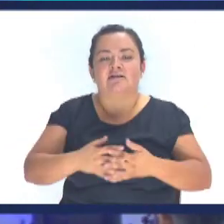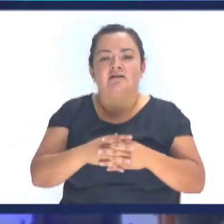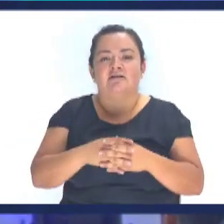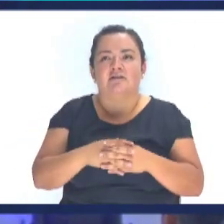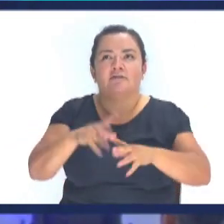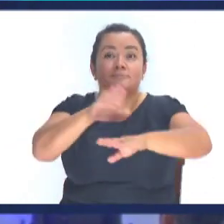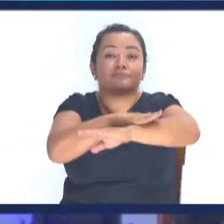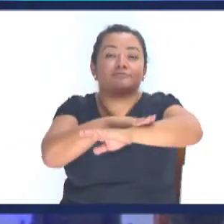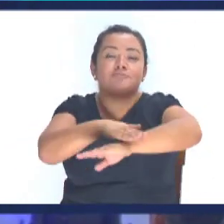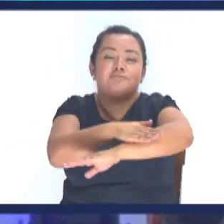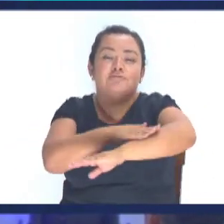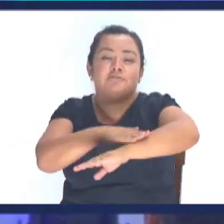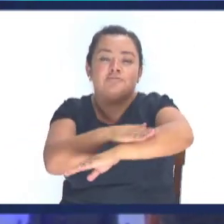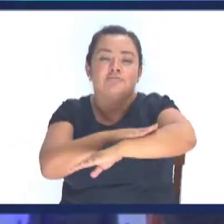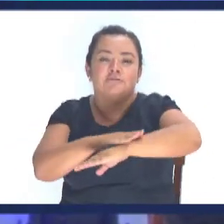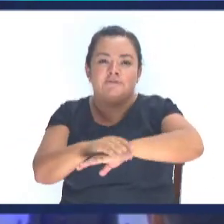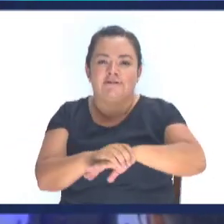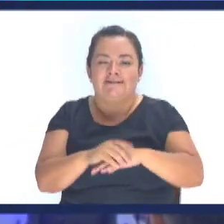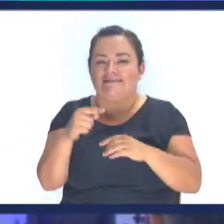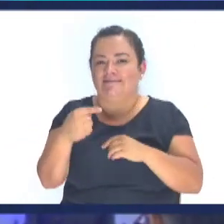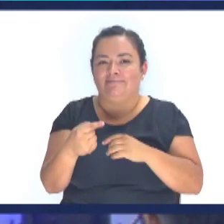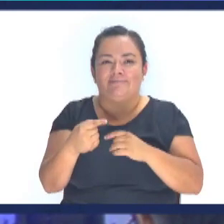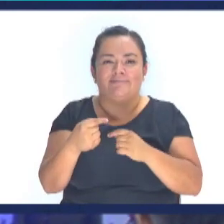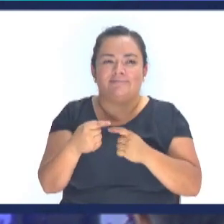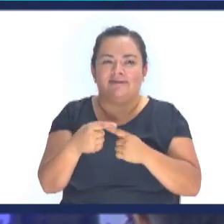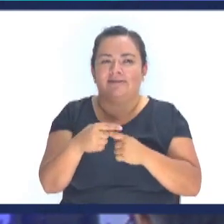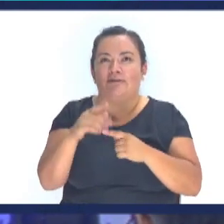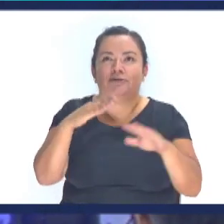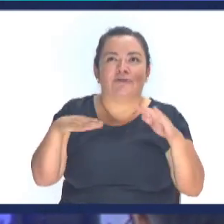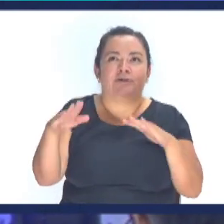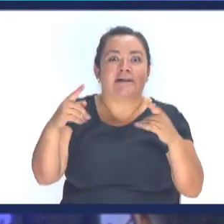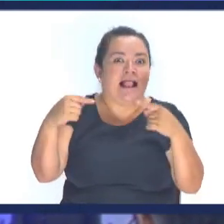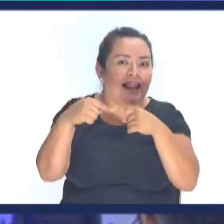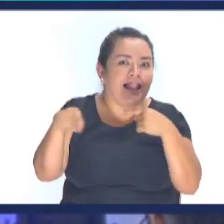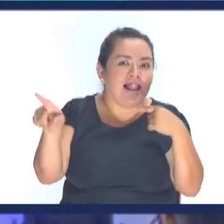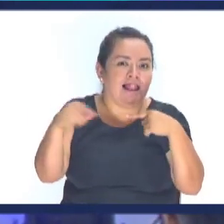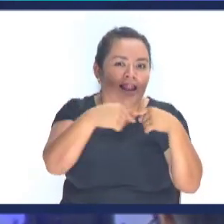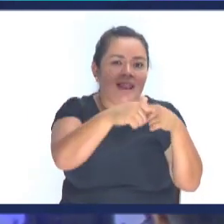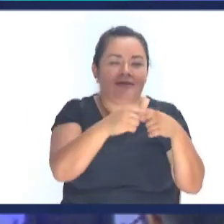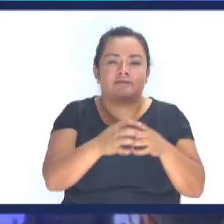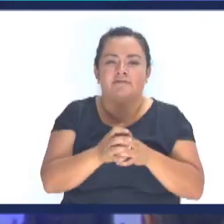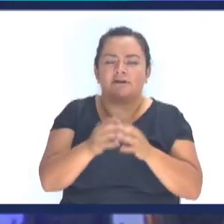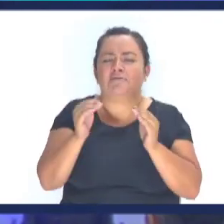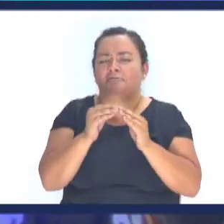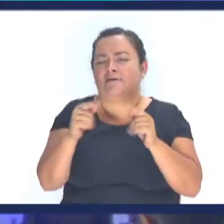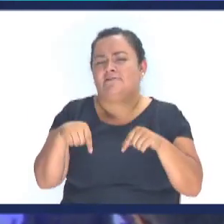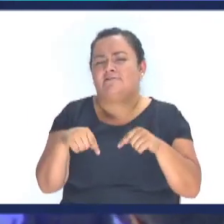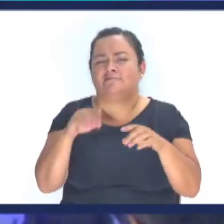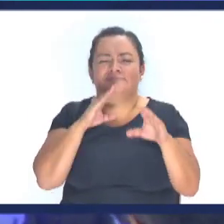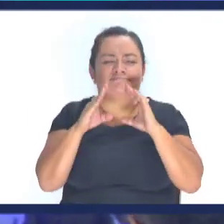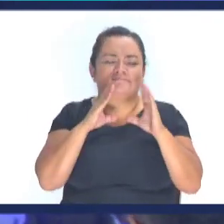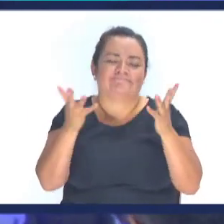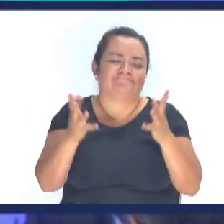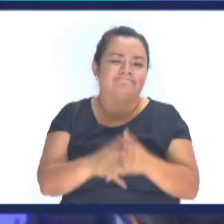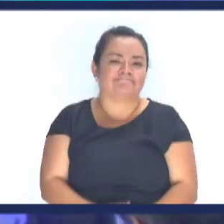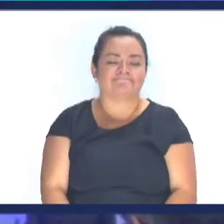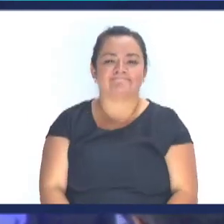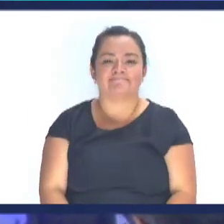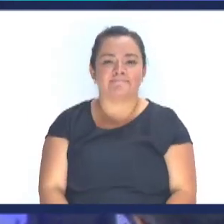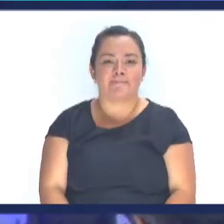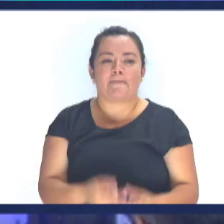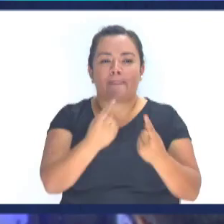Es de raza moreno Porque los excesos Casi siempre se dan En estos lugares Muy lejanos Como se dan también Acá en los medios De comunicación